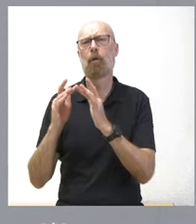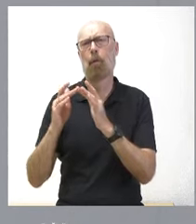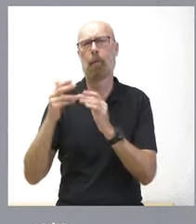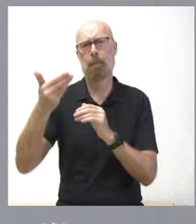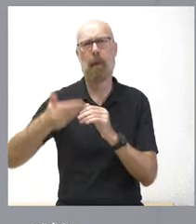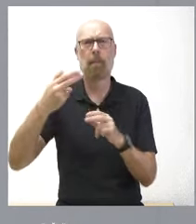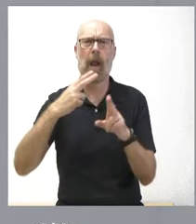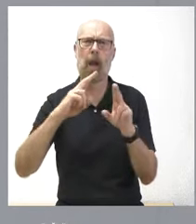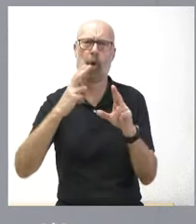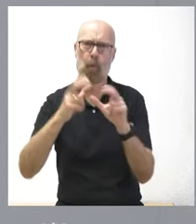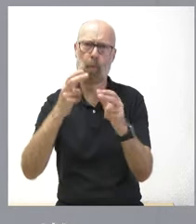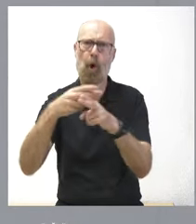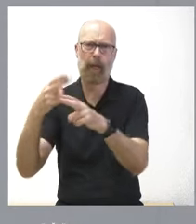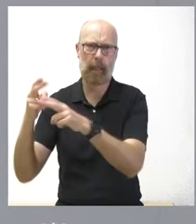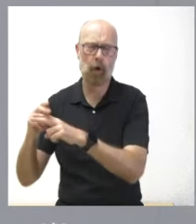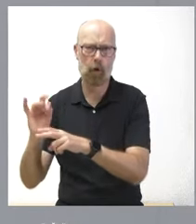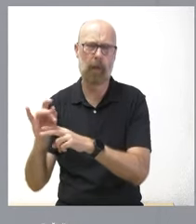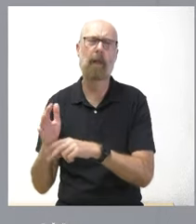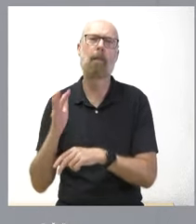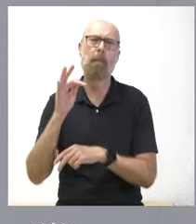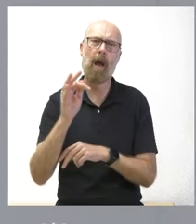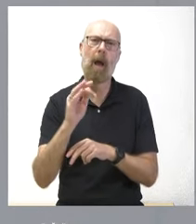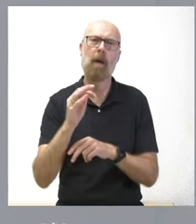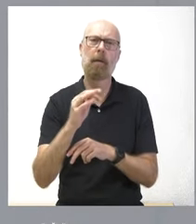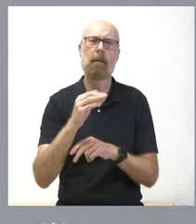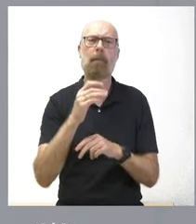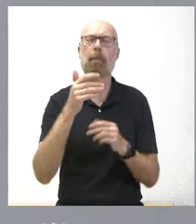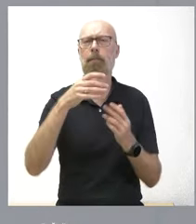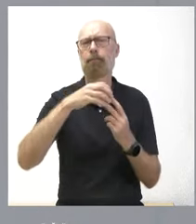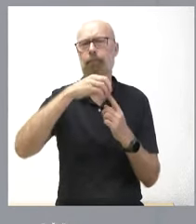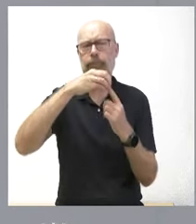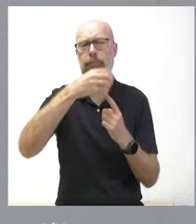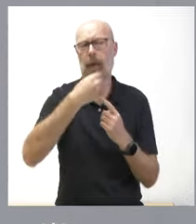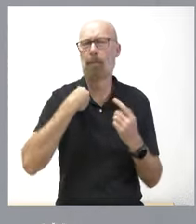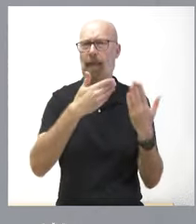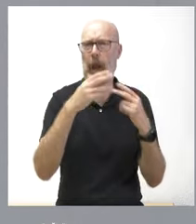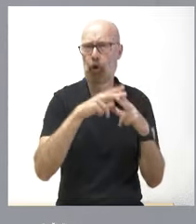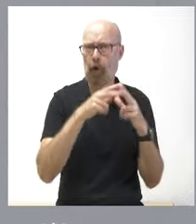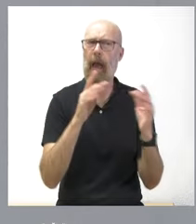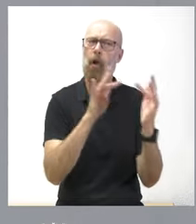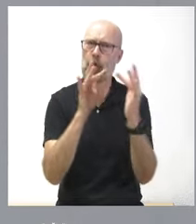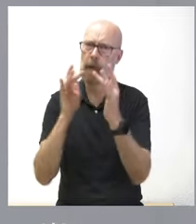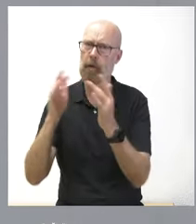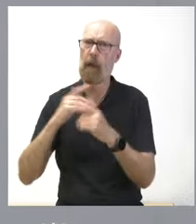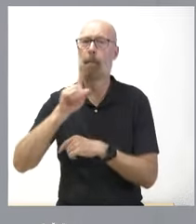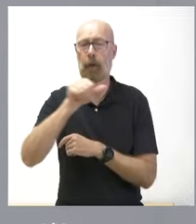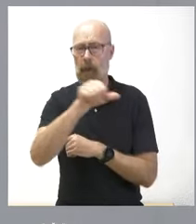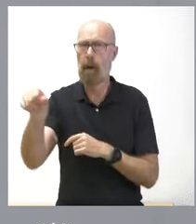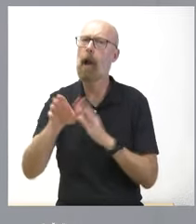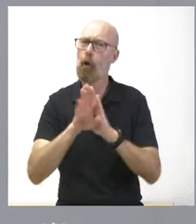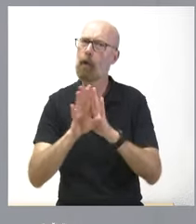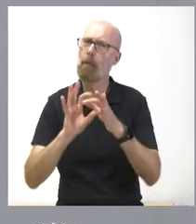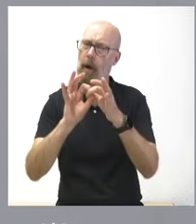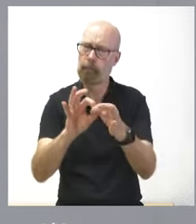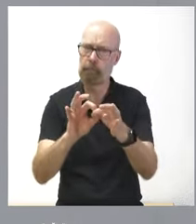también con los principales miembros del diálogo social. La próxima semana se profundiza en esa dirección. No es una